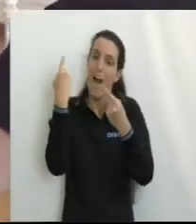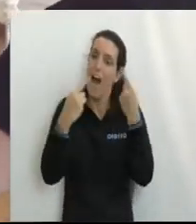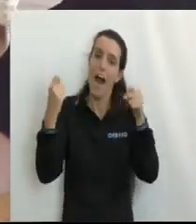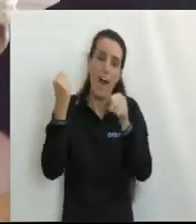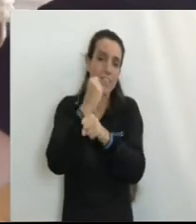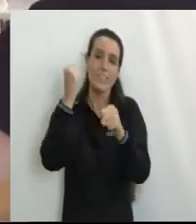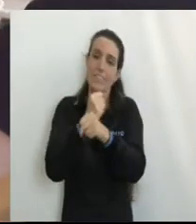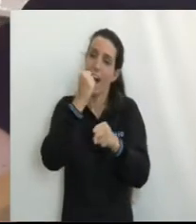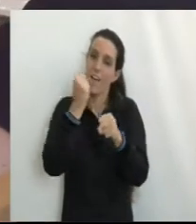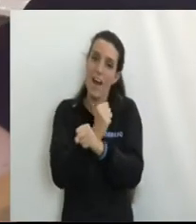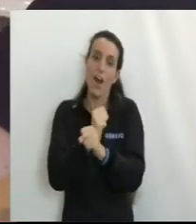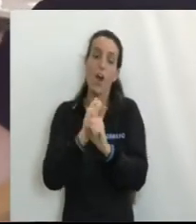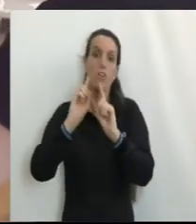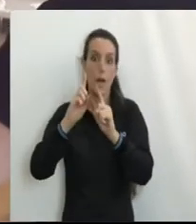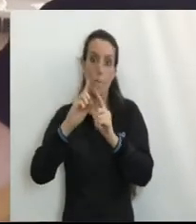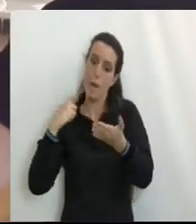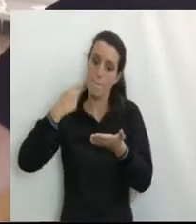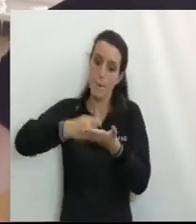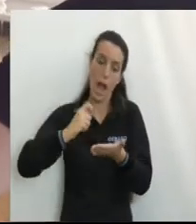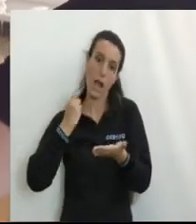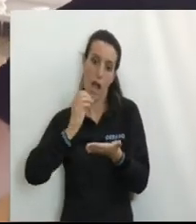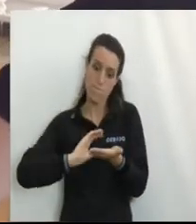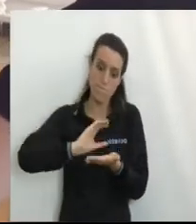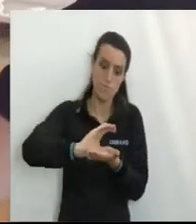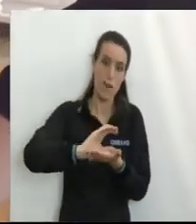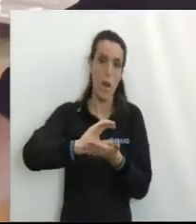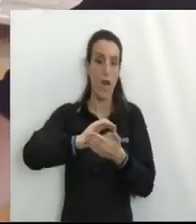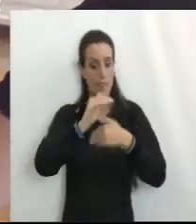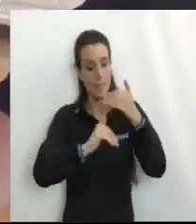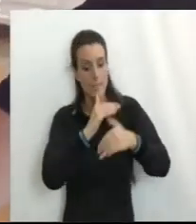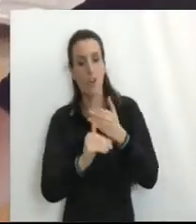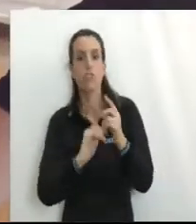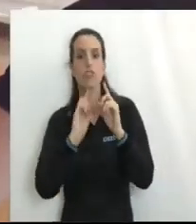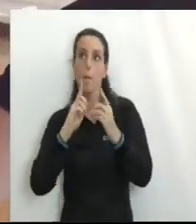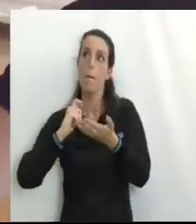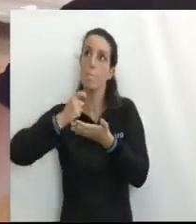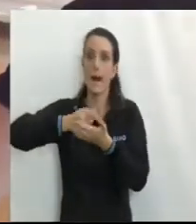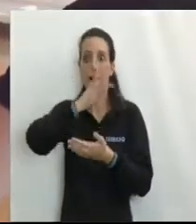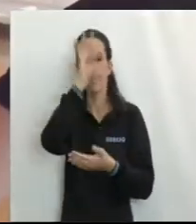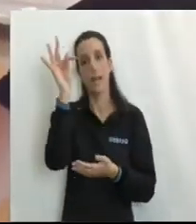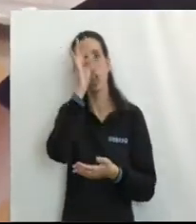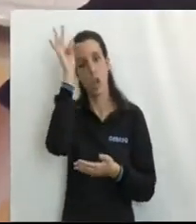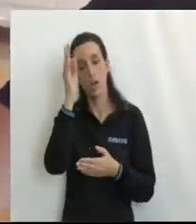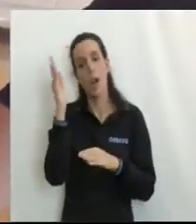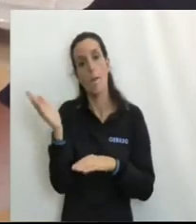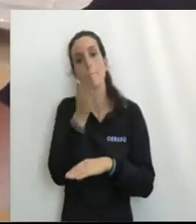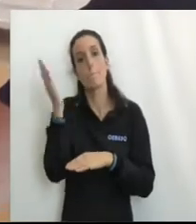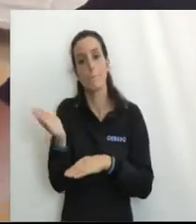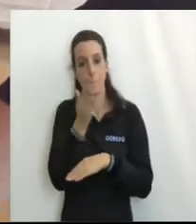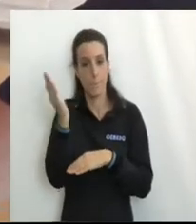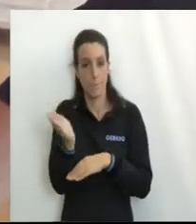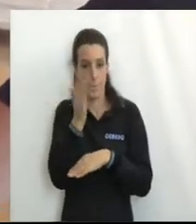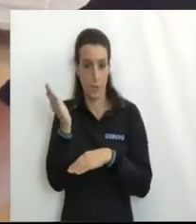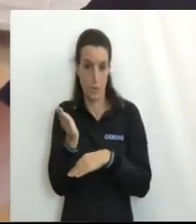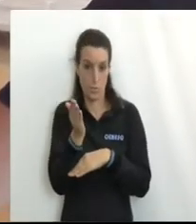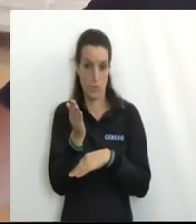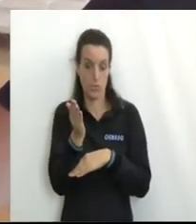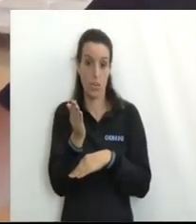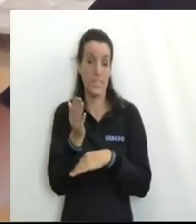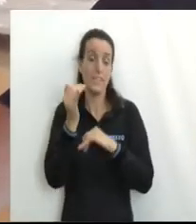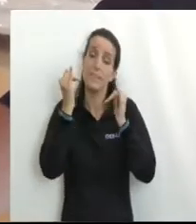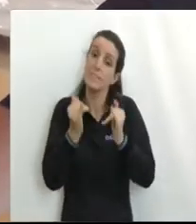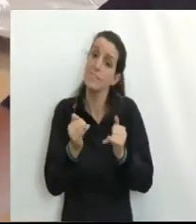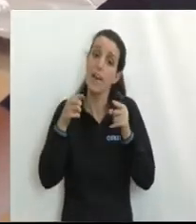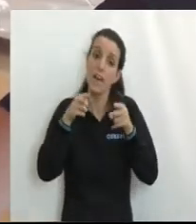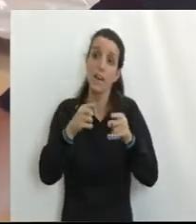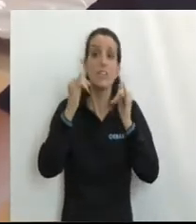Supone Enormes tareas Inversiones En el desarrollo Y enormes tecnologías Y tareas En la